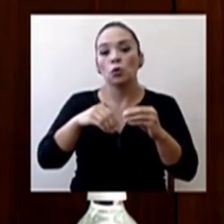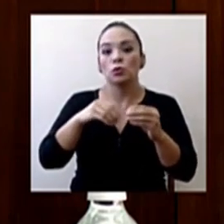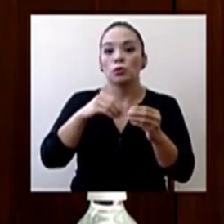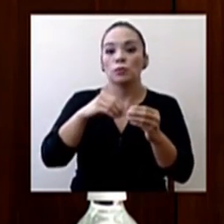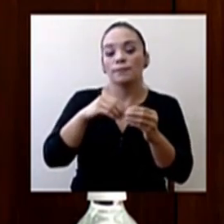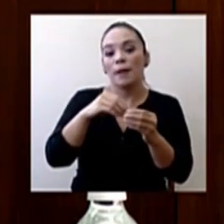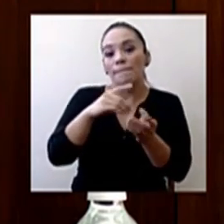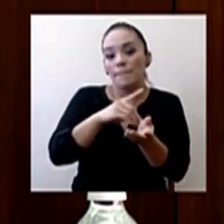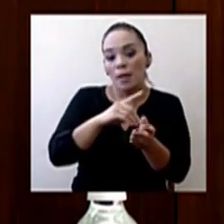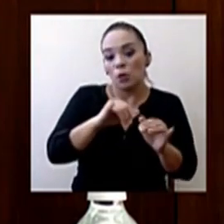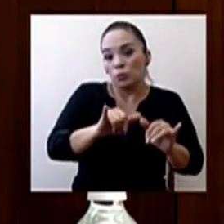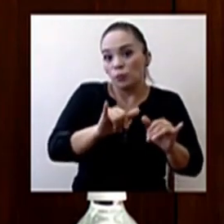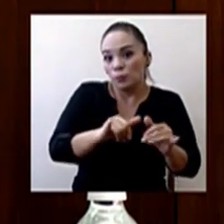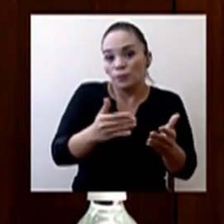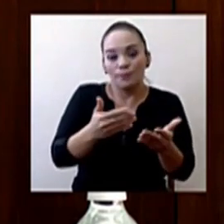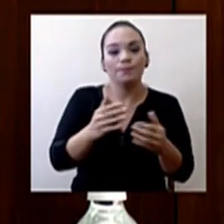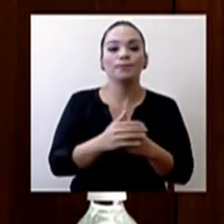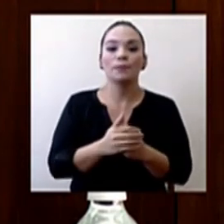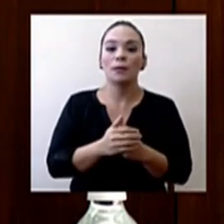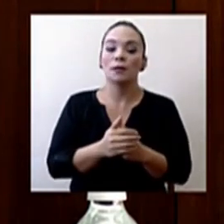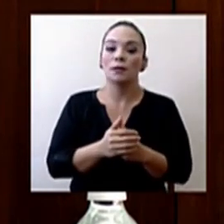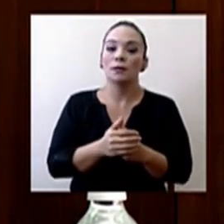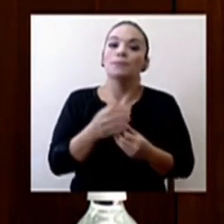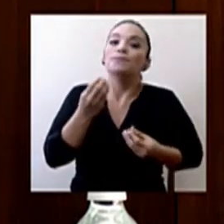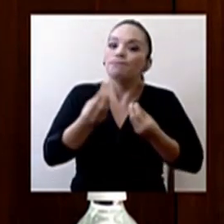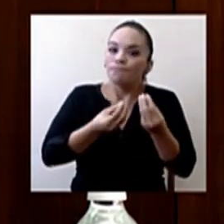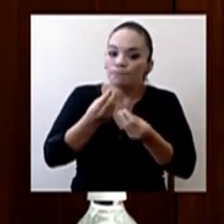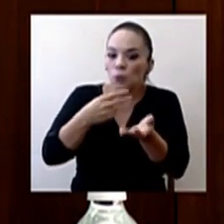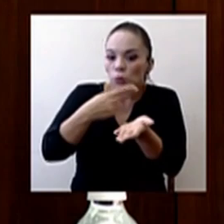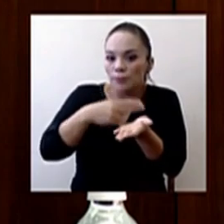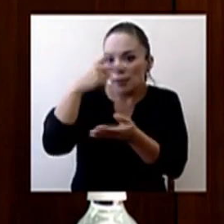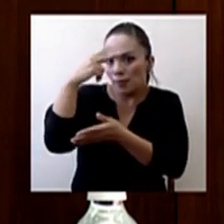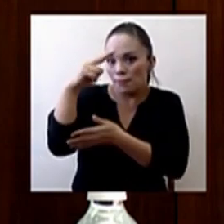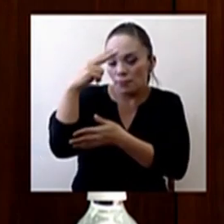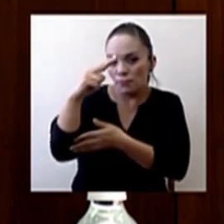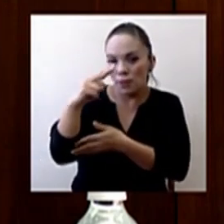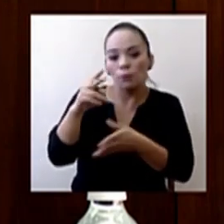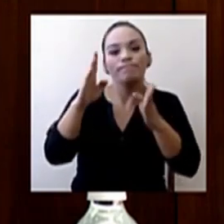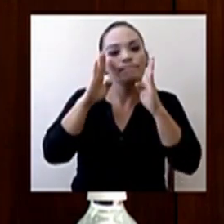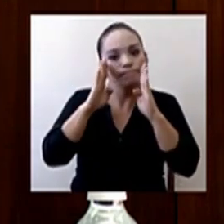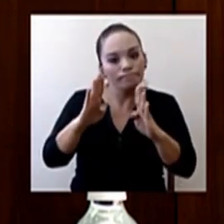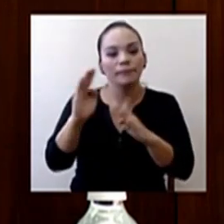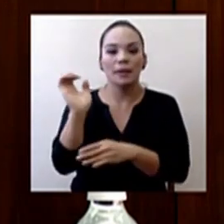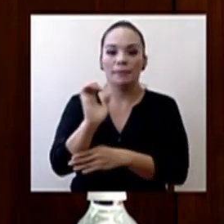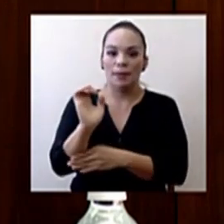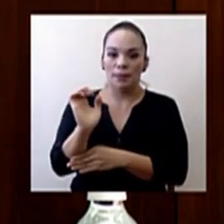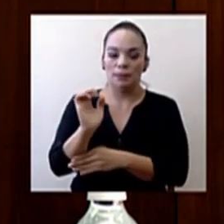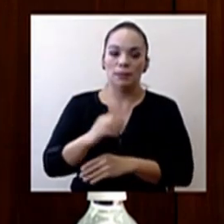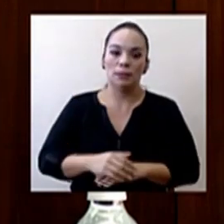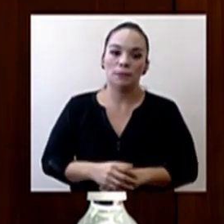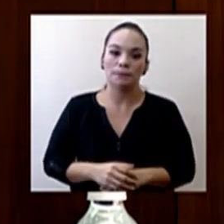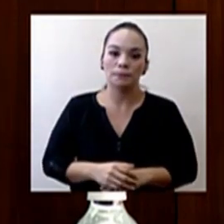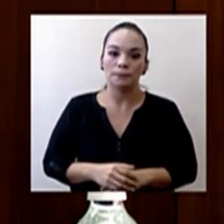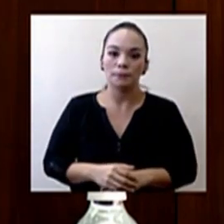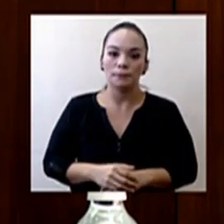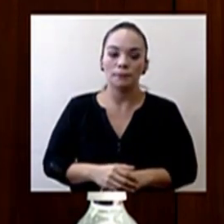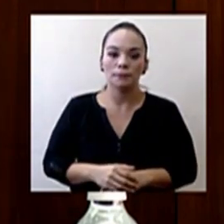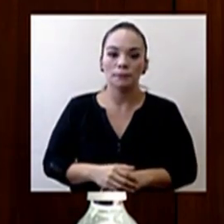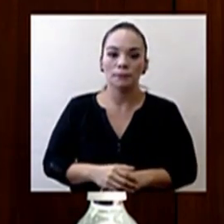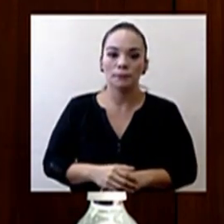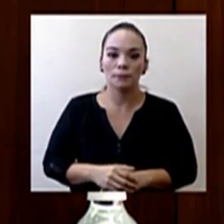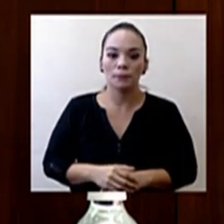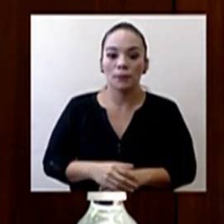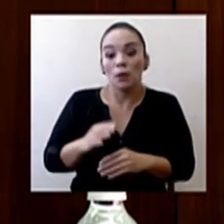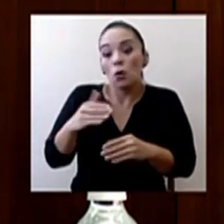está abierto. Entonces, lo que está haciendo el Hospital México es atender emergencias. Y en lo que es programable,